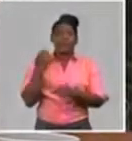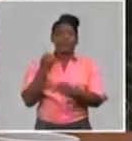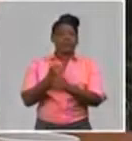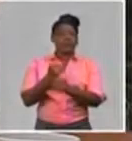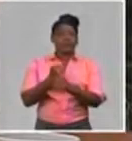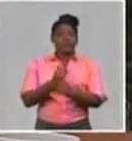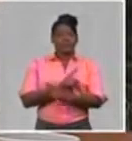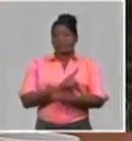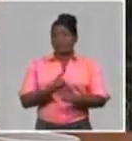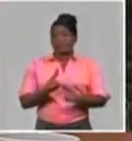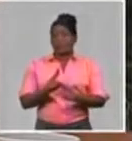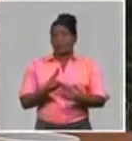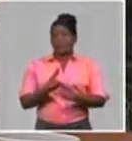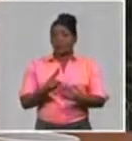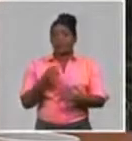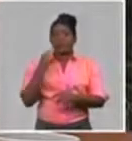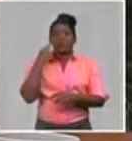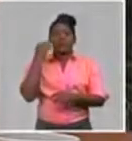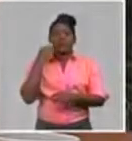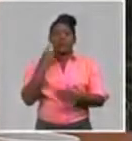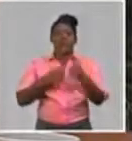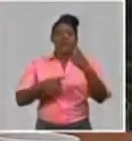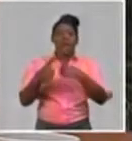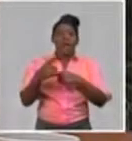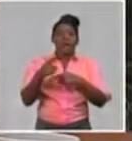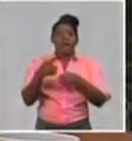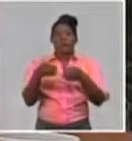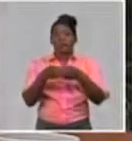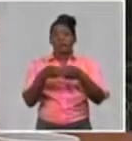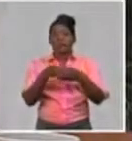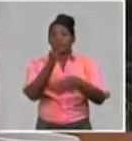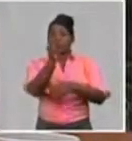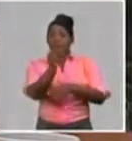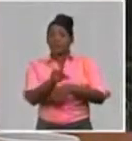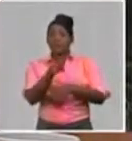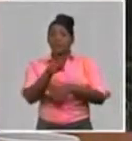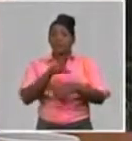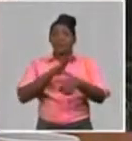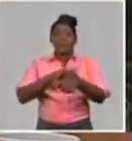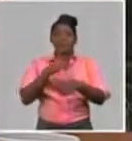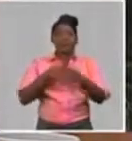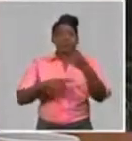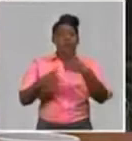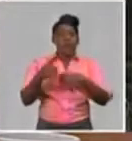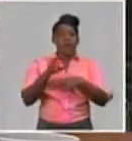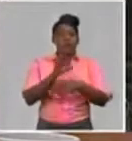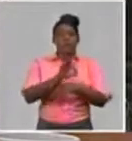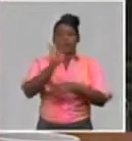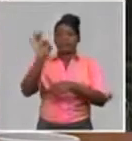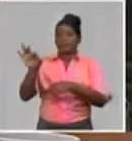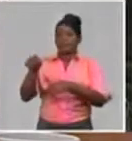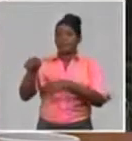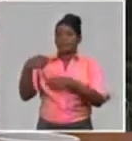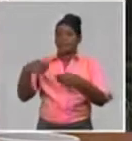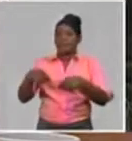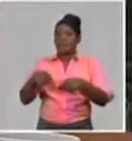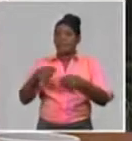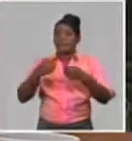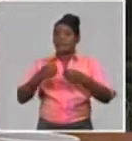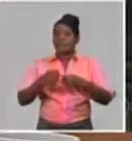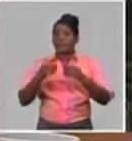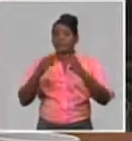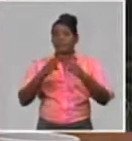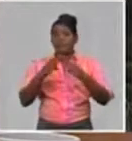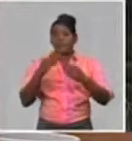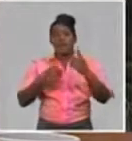de positivo un compañero y una brigada completa, un colectivo, tenga que salir de sus funciones. En las anteriores